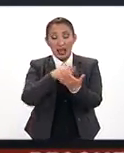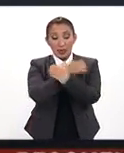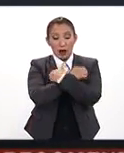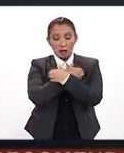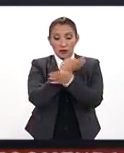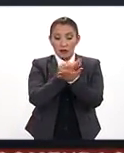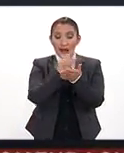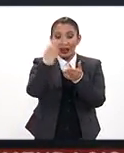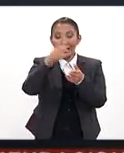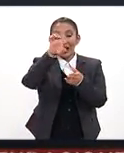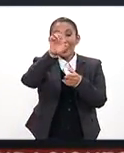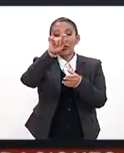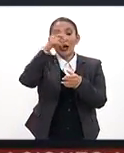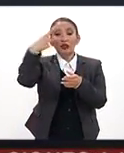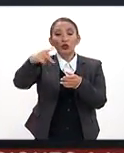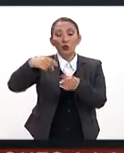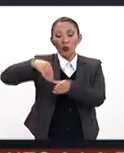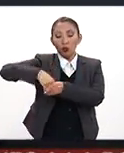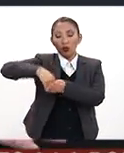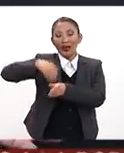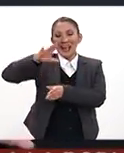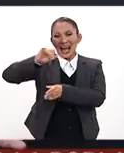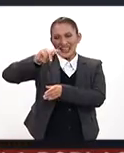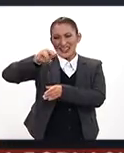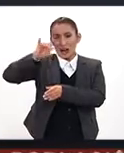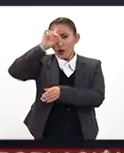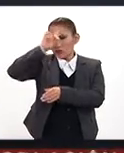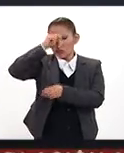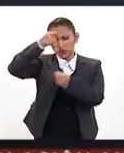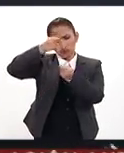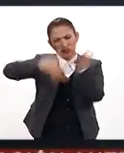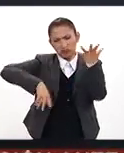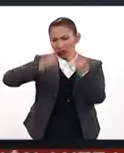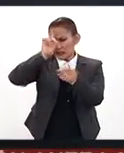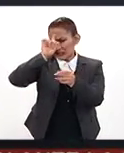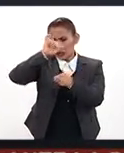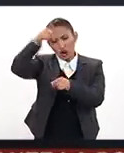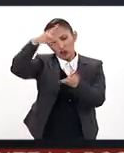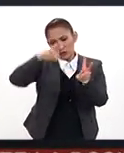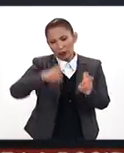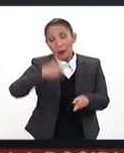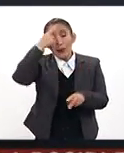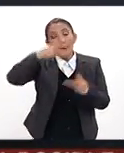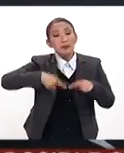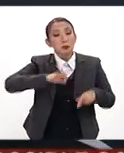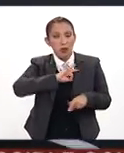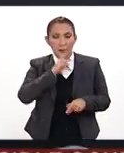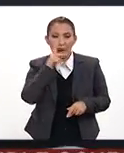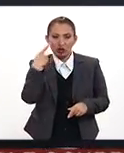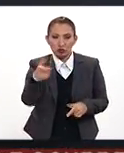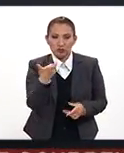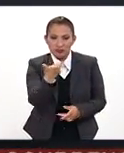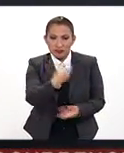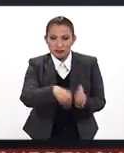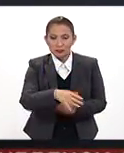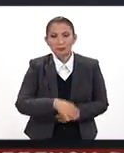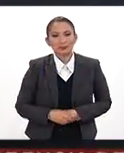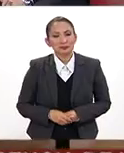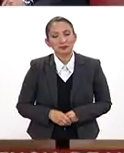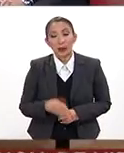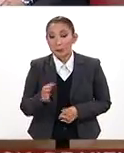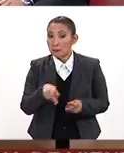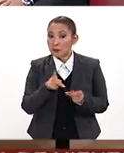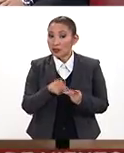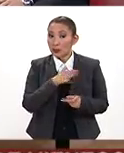financiera que se llama Educa tu cartera, que tiene muchísimos consejos sobre este y otros temas para que las personas puedan mejorar sus finanzas. Perfecto.